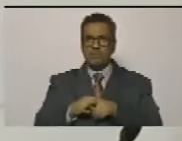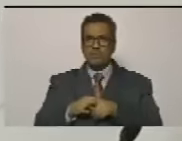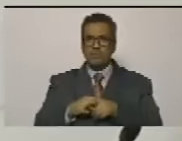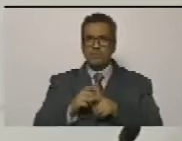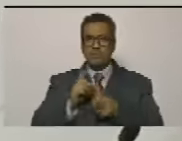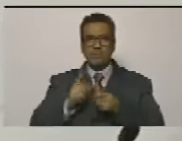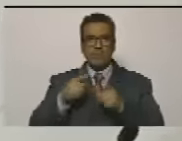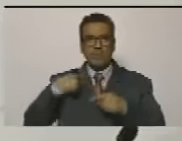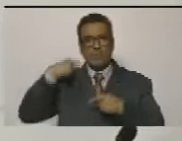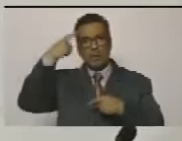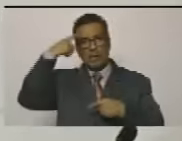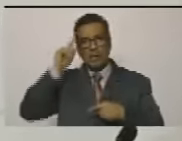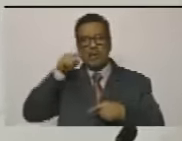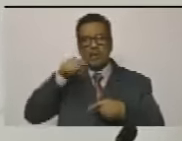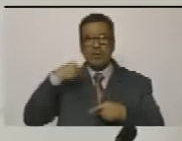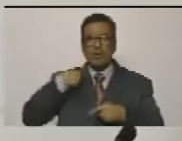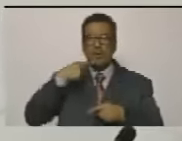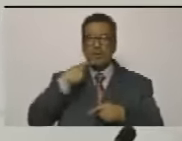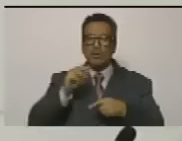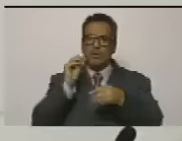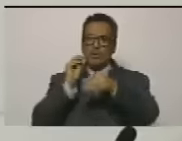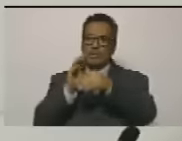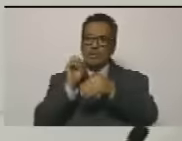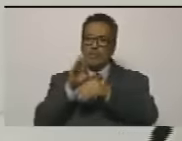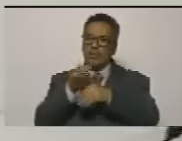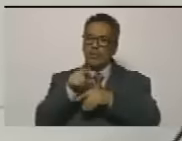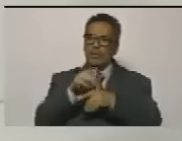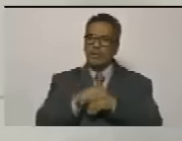alguna vez borges le ha mandado aunque sea un mensajito